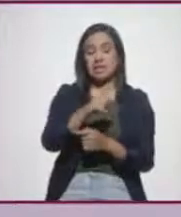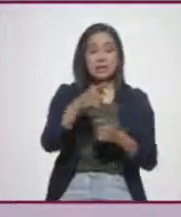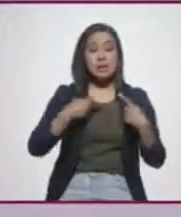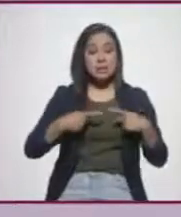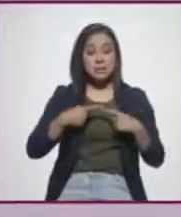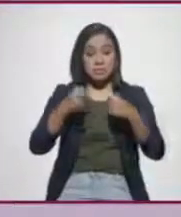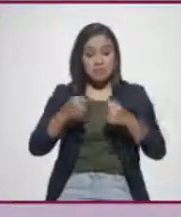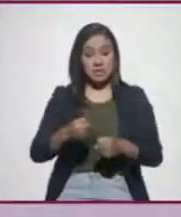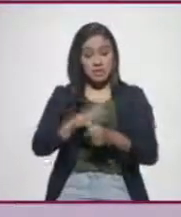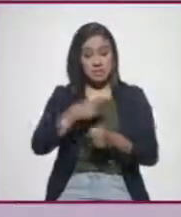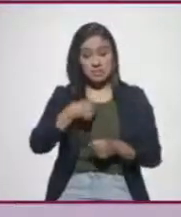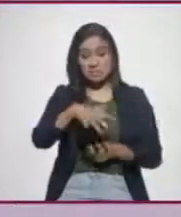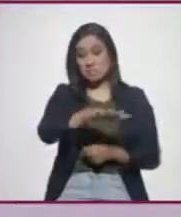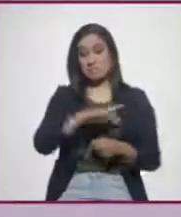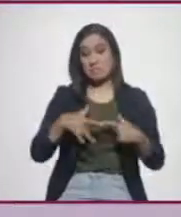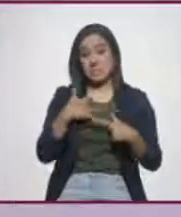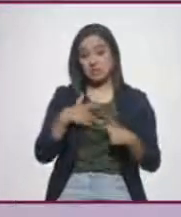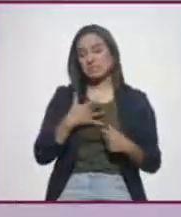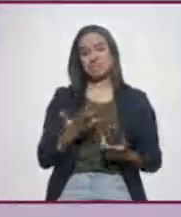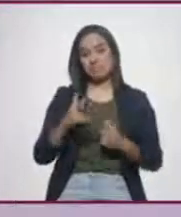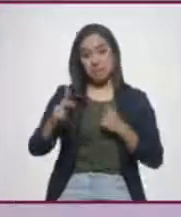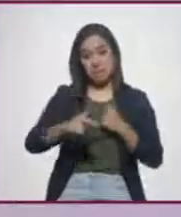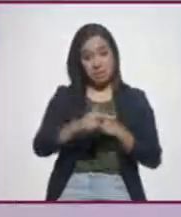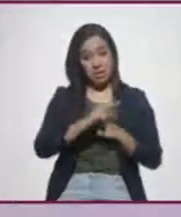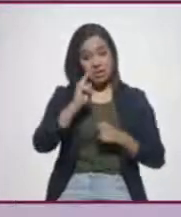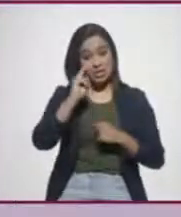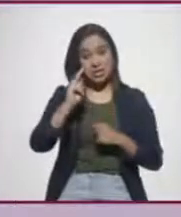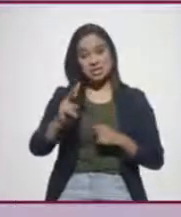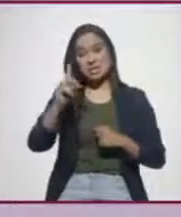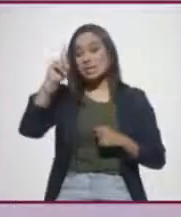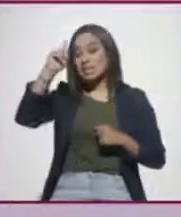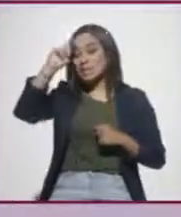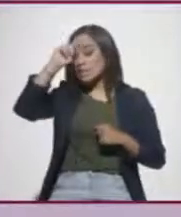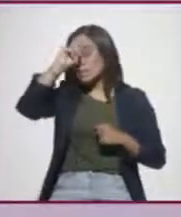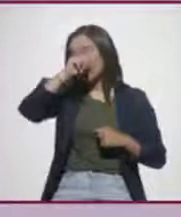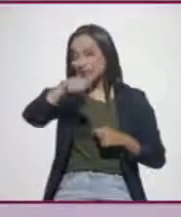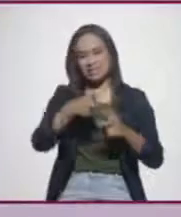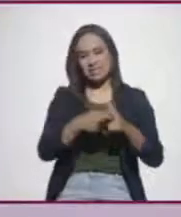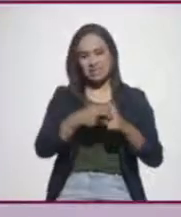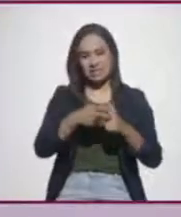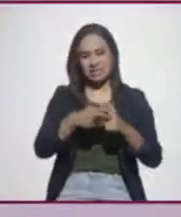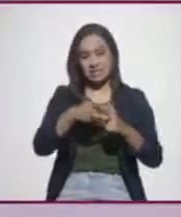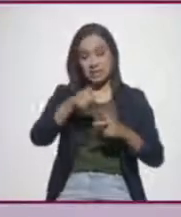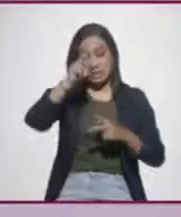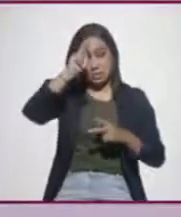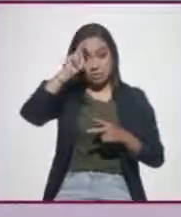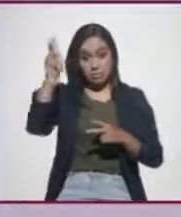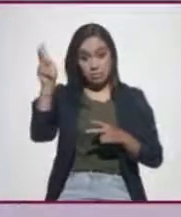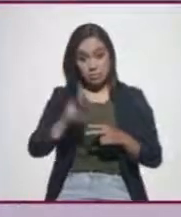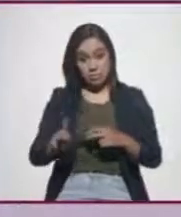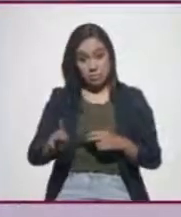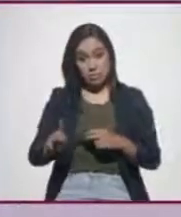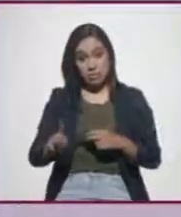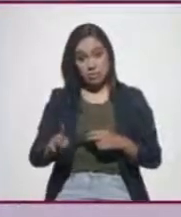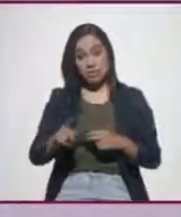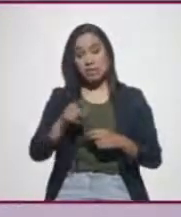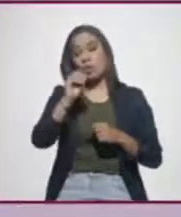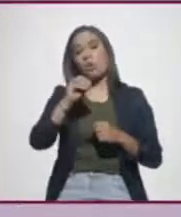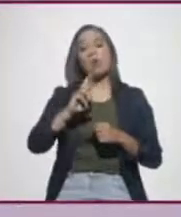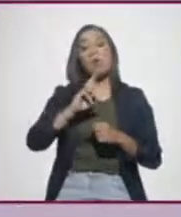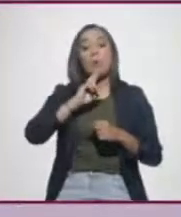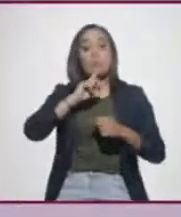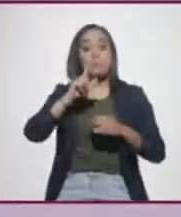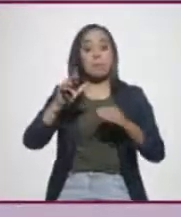la gente en su entorno, sobre todo a nivel país. Es muy difícil que uno de estos indicadores te empeore, una vez que ya tienes niveles